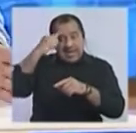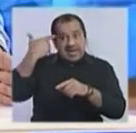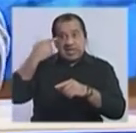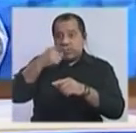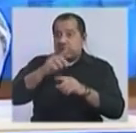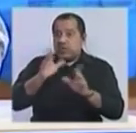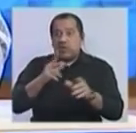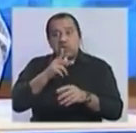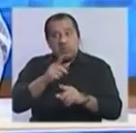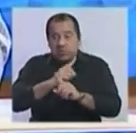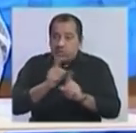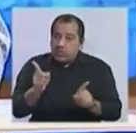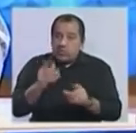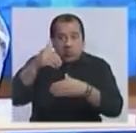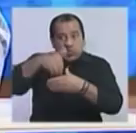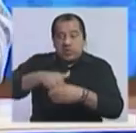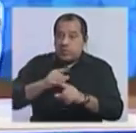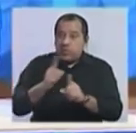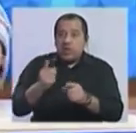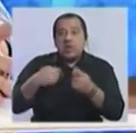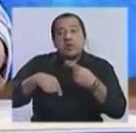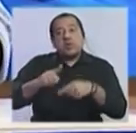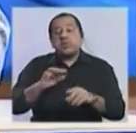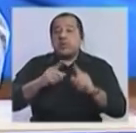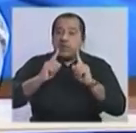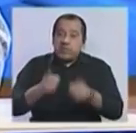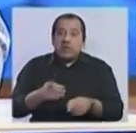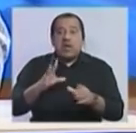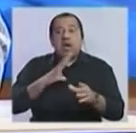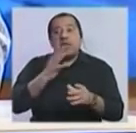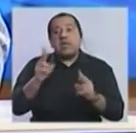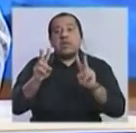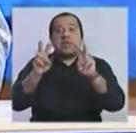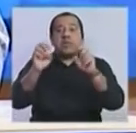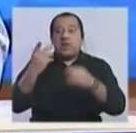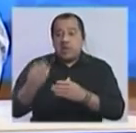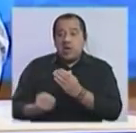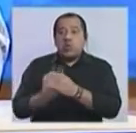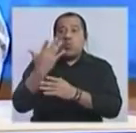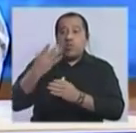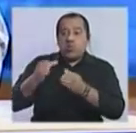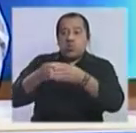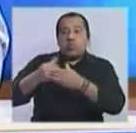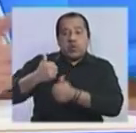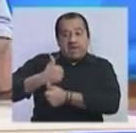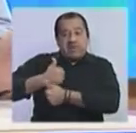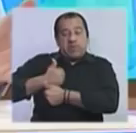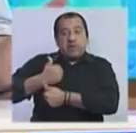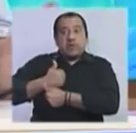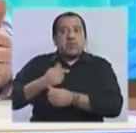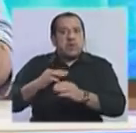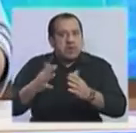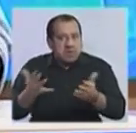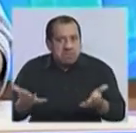calle hijo en cada circunstancia. Y también emerge este nuevo sector de Cabildo Abierto en donde, bueno,